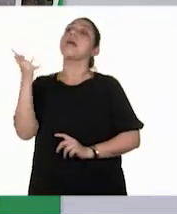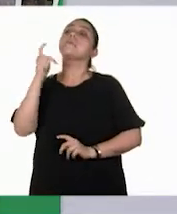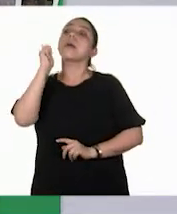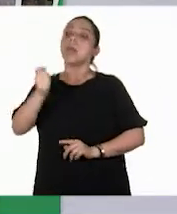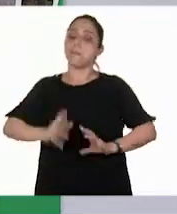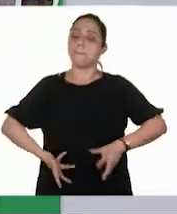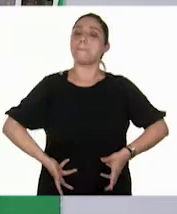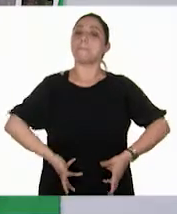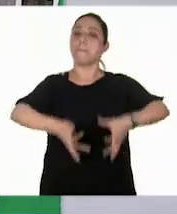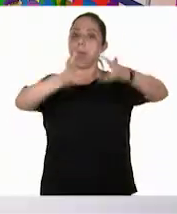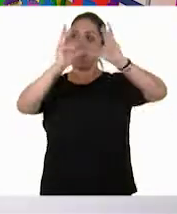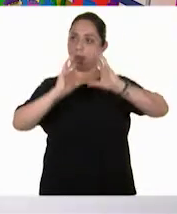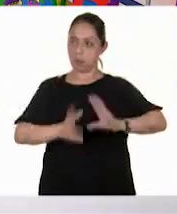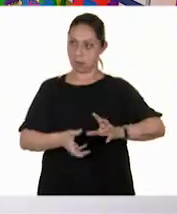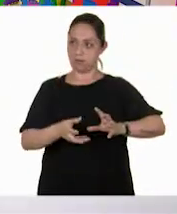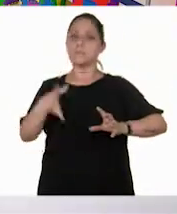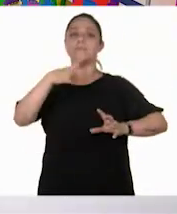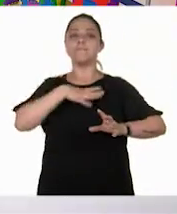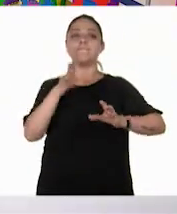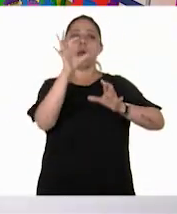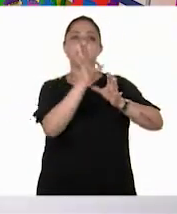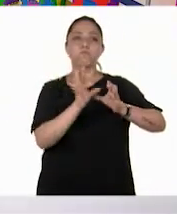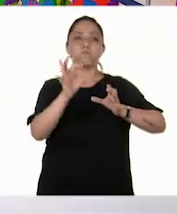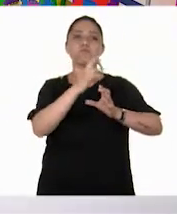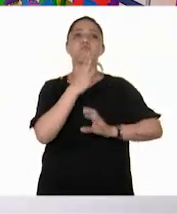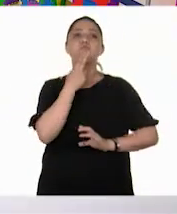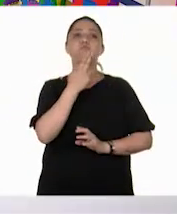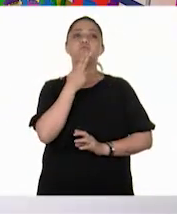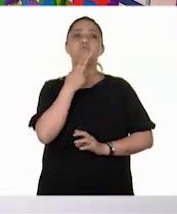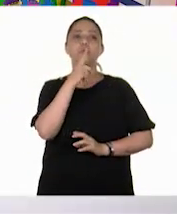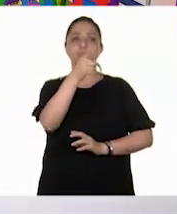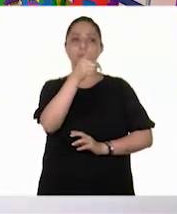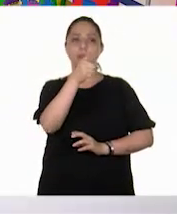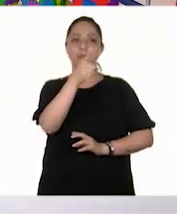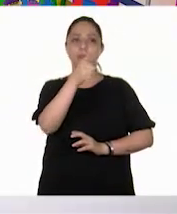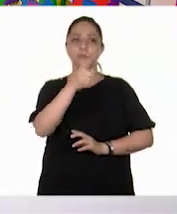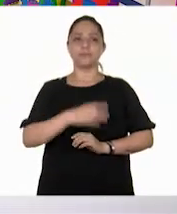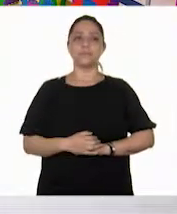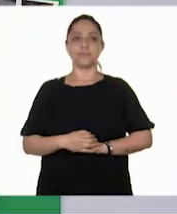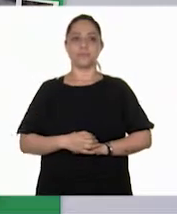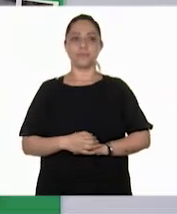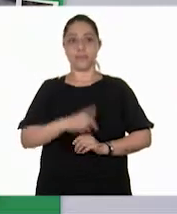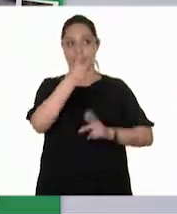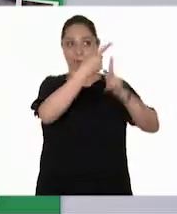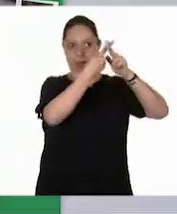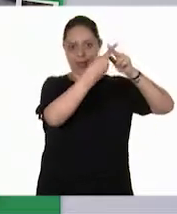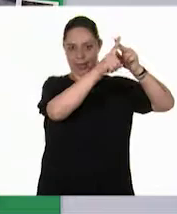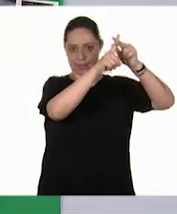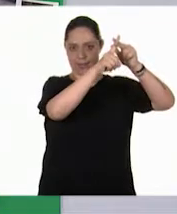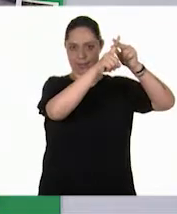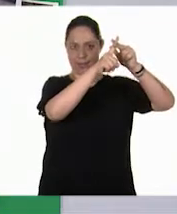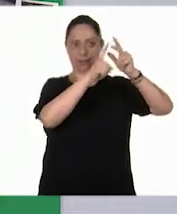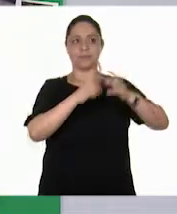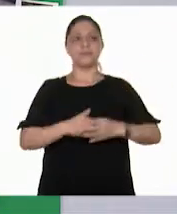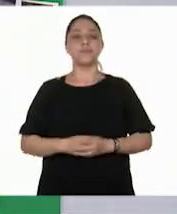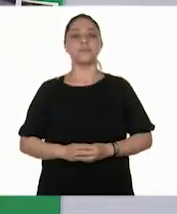Tenemos la ficha que vas a utilizar ahí, por favor. Aquí está, Colócate en la salida. Muy bien. Gracias, Pepe. Listo. Ahora, yo te voy a